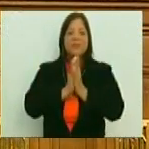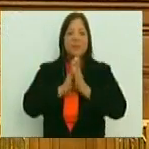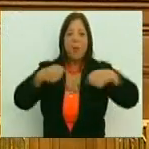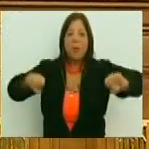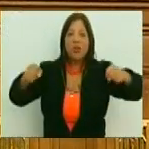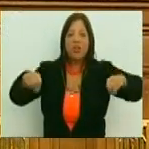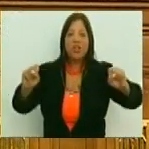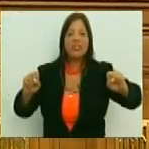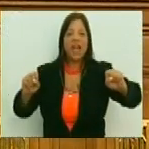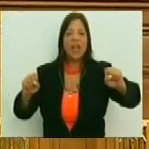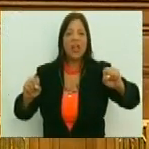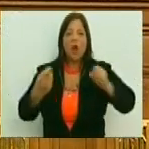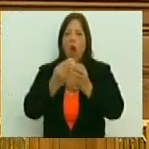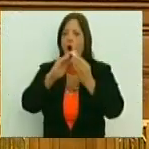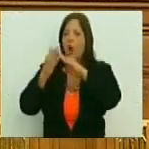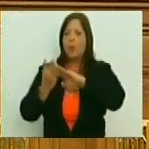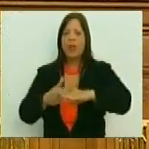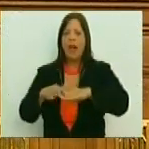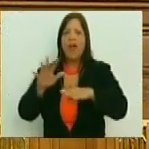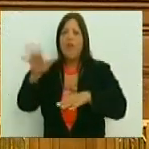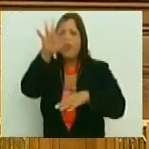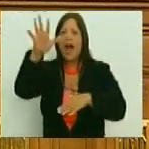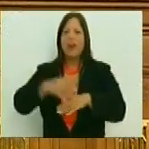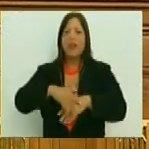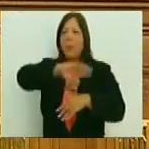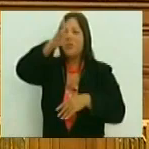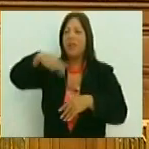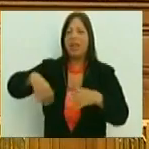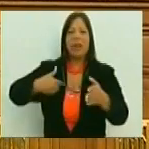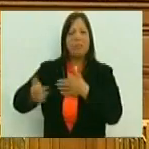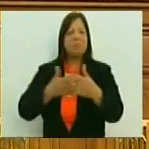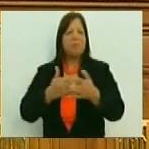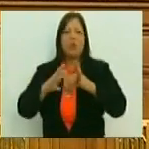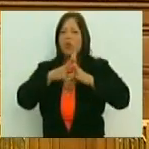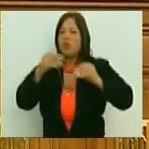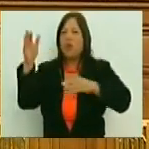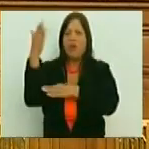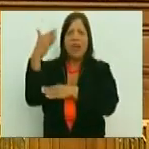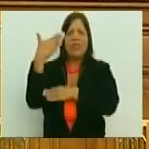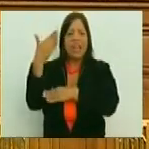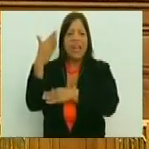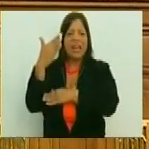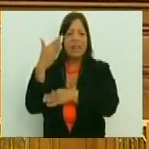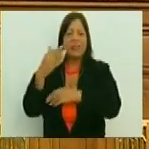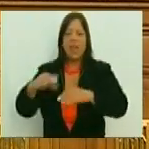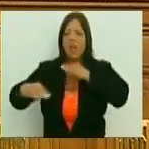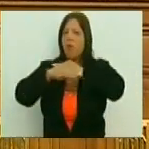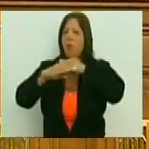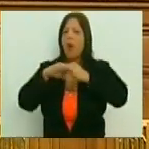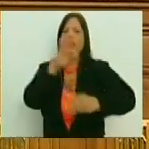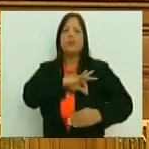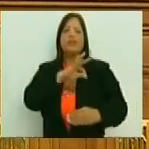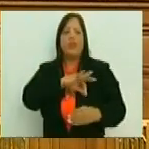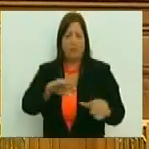motorizados, los de las comunidades, los del barrio, alzando banderas de justicia, de igualdad social,